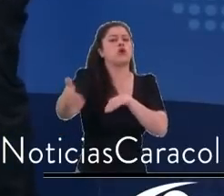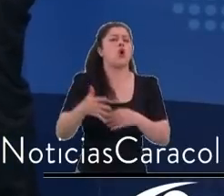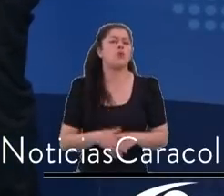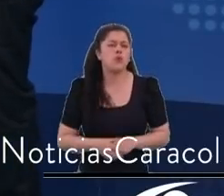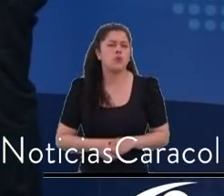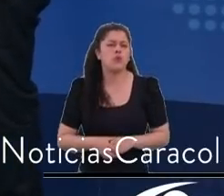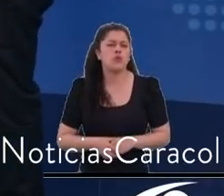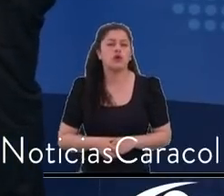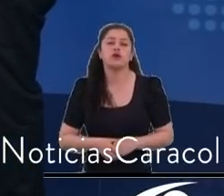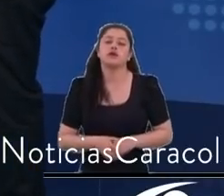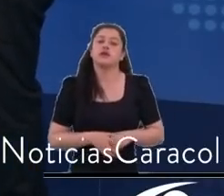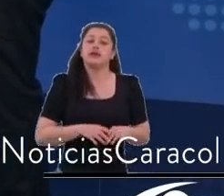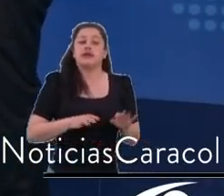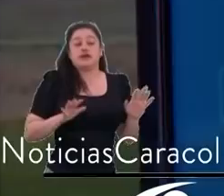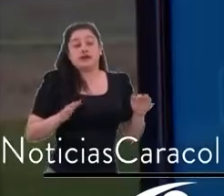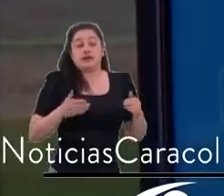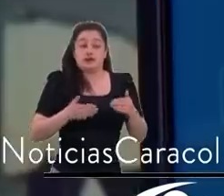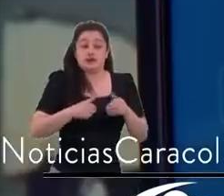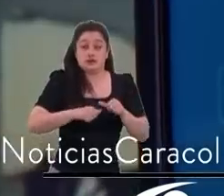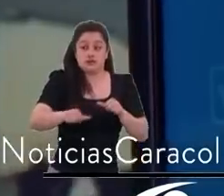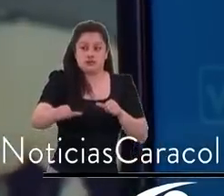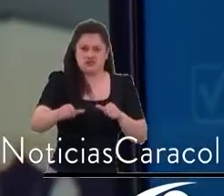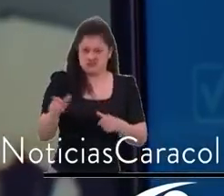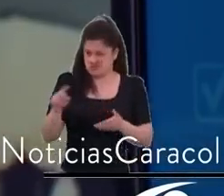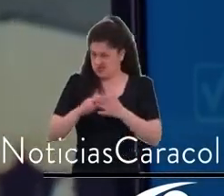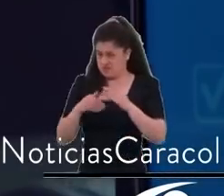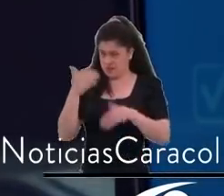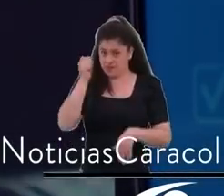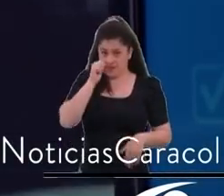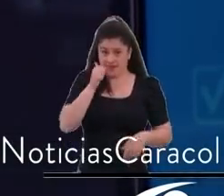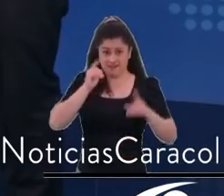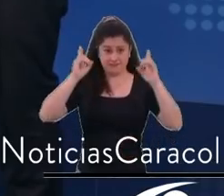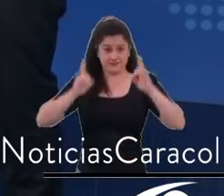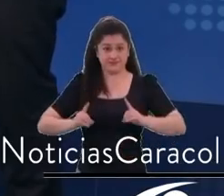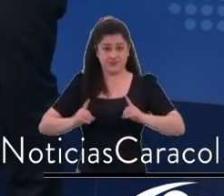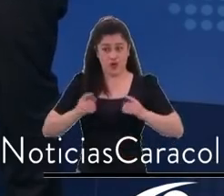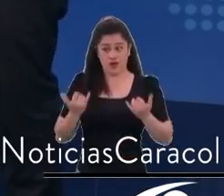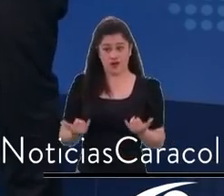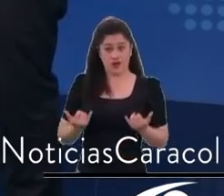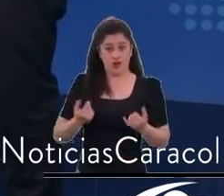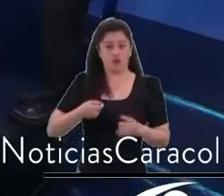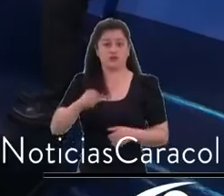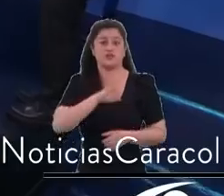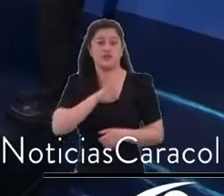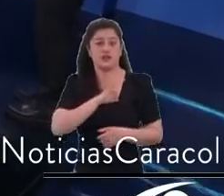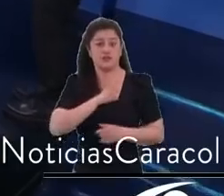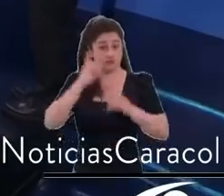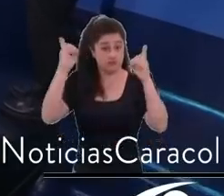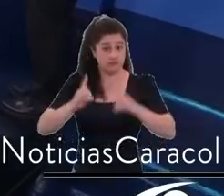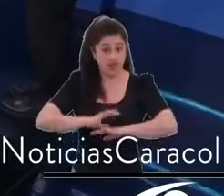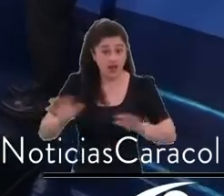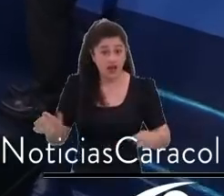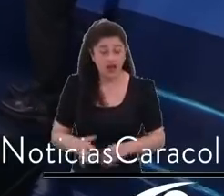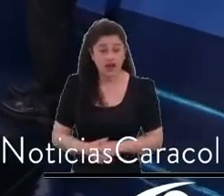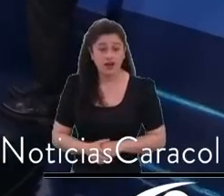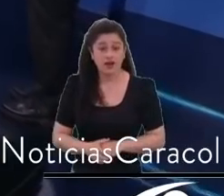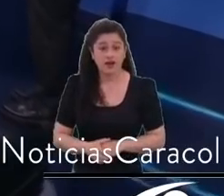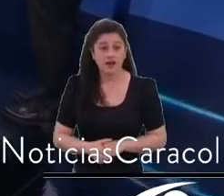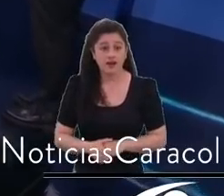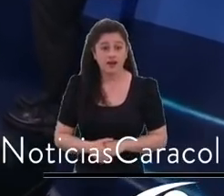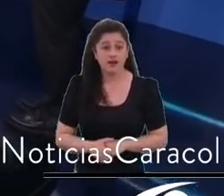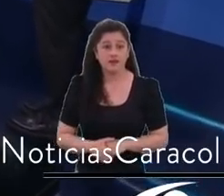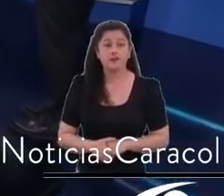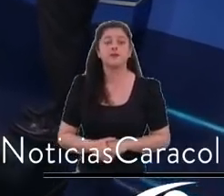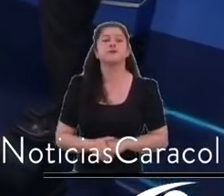O sea, entre hoy y mañana. Puede ser hoy o mañana o pasado mañana, sí. Bueno, para que lo tengan muy presente. Hay que estar pendientes, pero sí nos tenemos que organizar porque